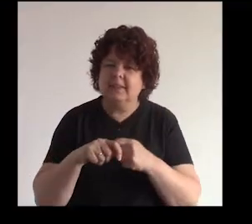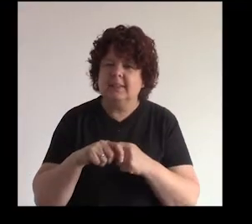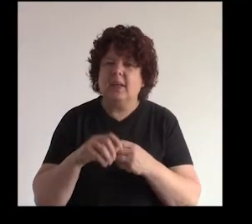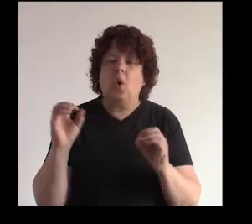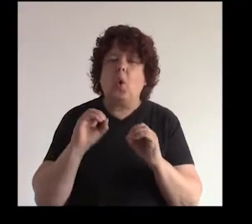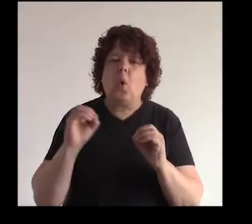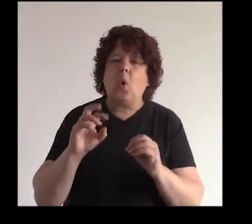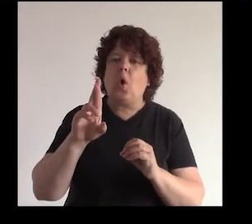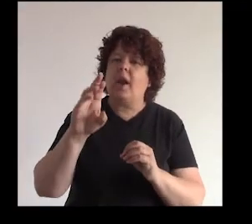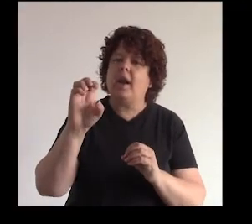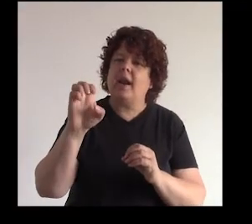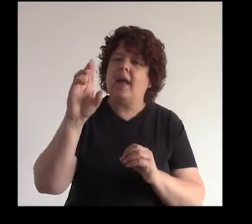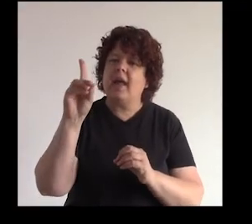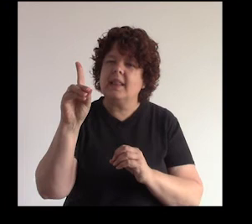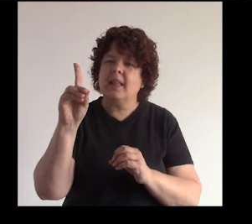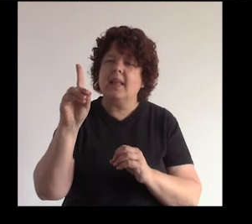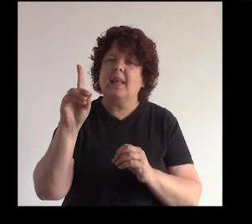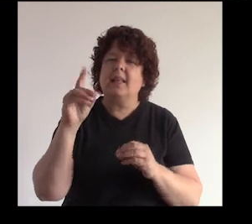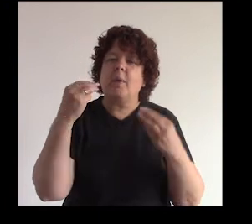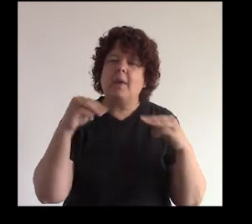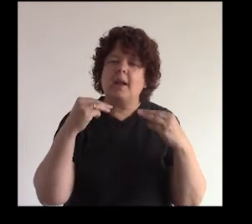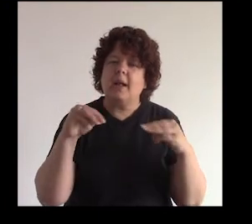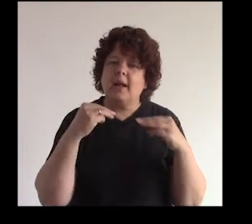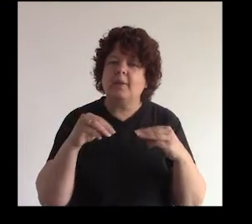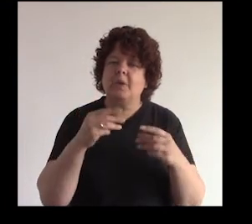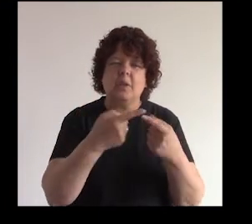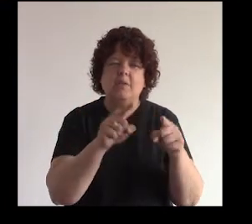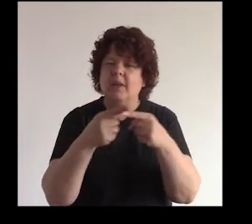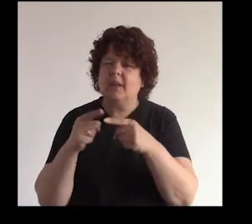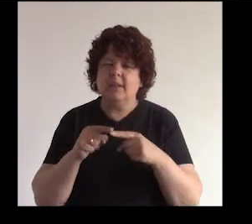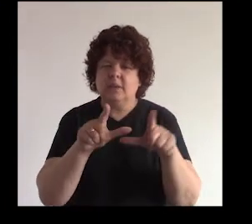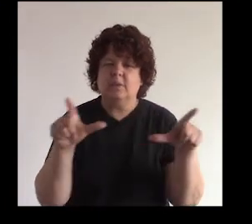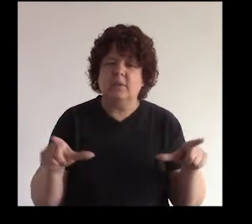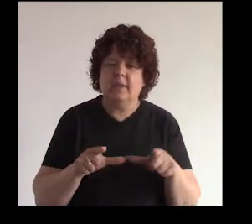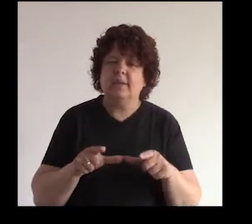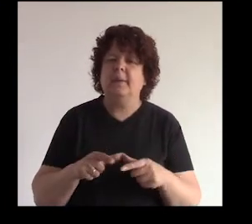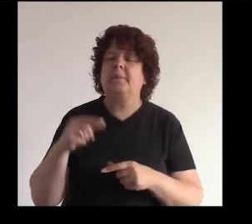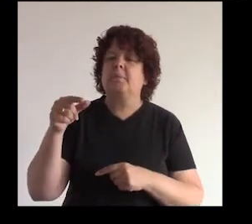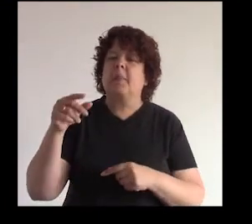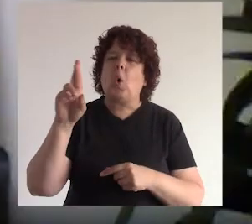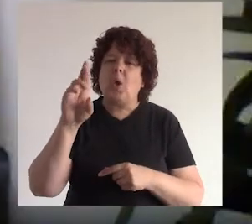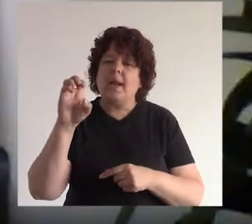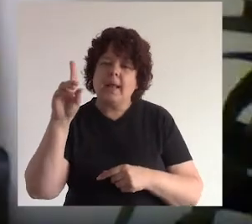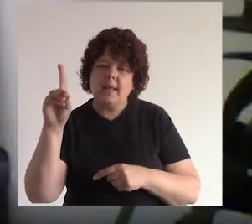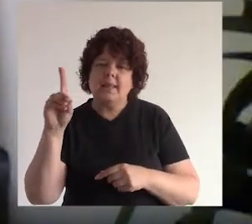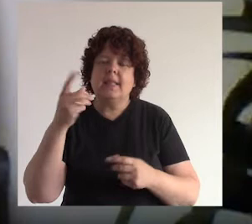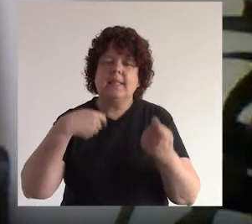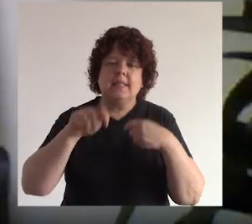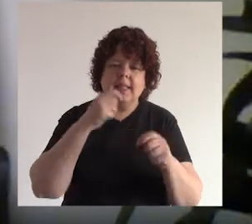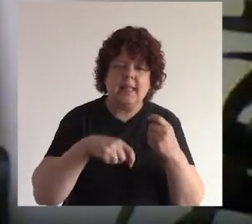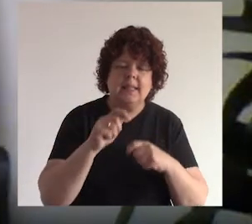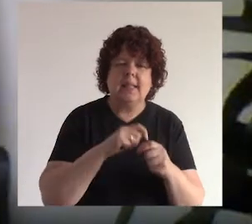en la ciudad o la red de supermercados que son varios supermercados en diferentes lugares o la red de tiendas de ropa